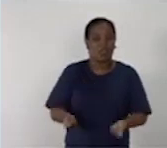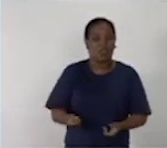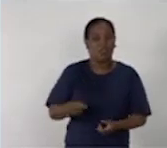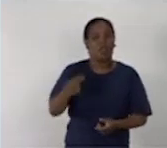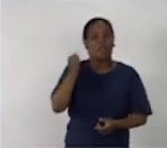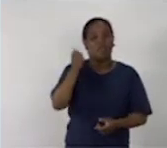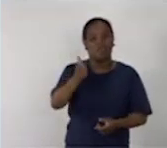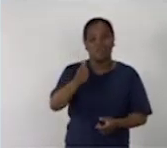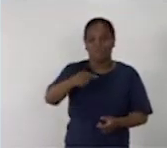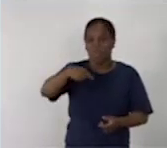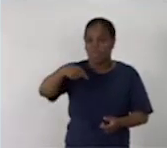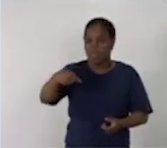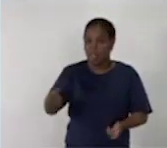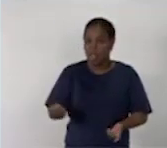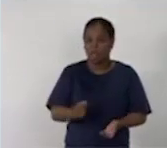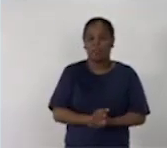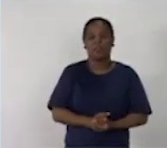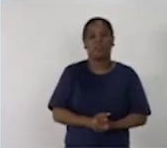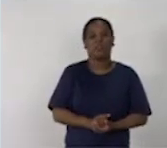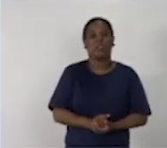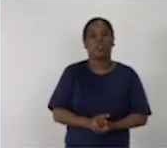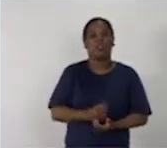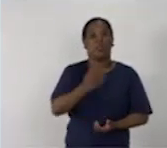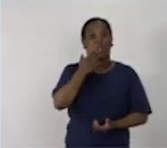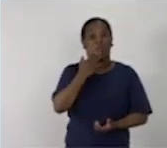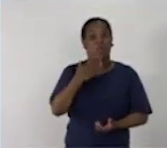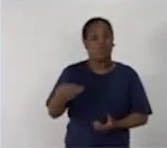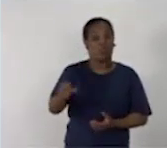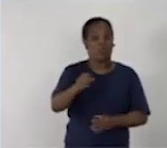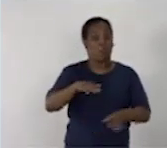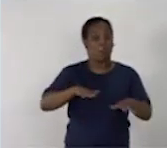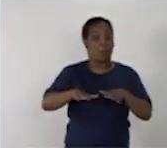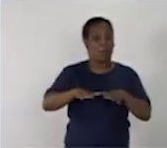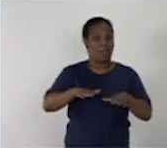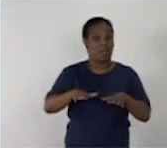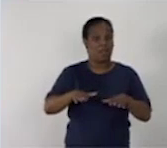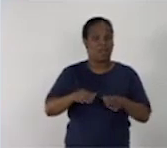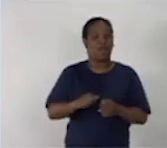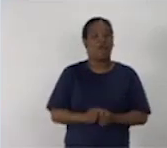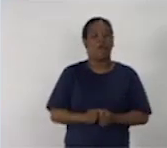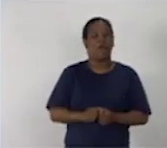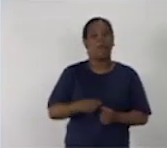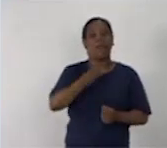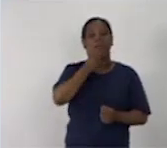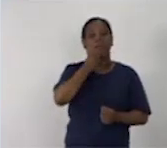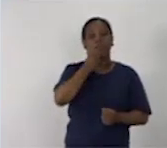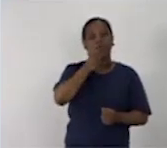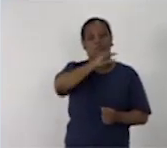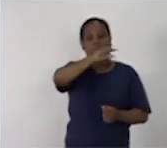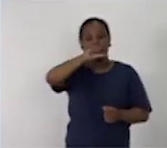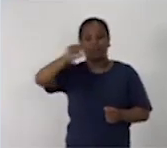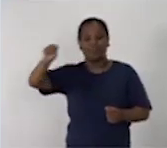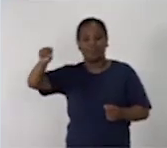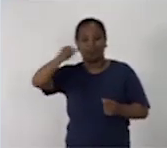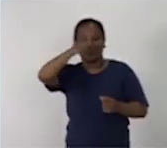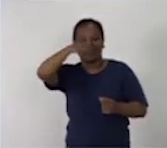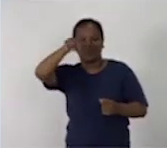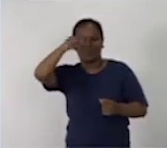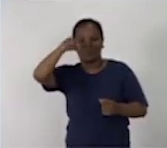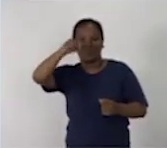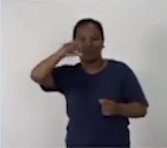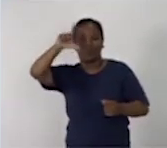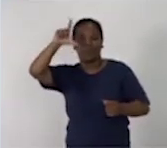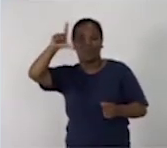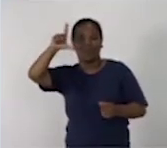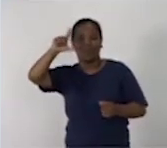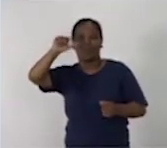cuaderno, la correcta punta del lápiz. Bueno, pues pongan todo esto en práctica para el trazado de